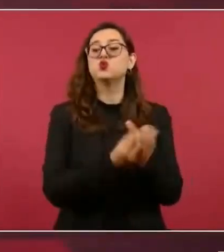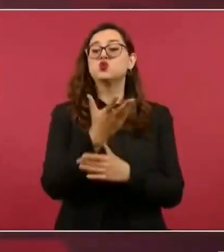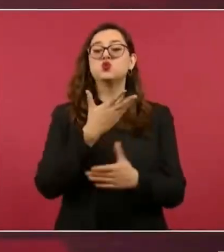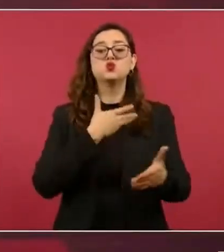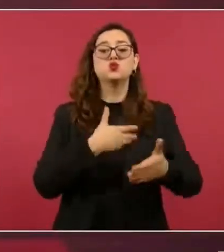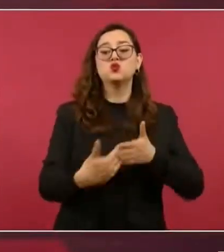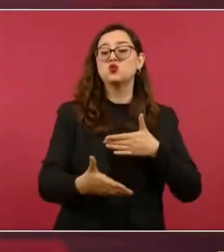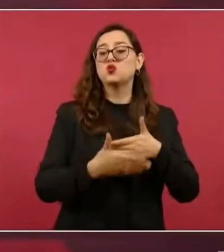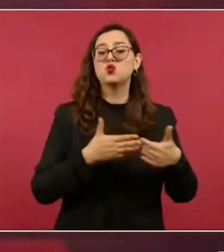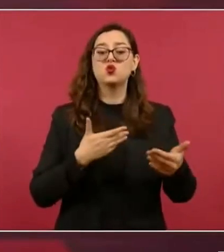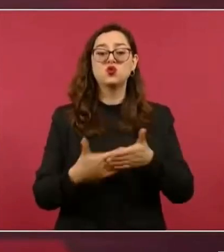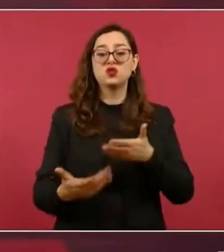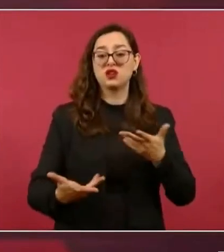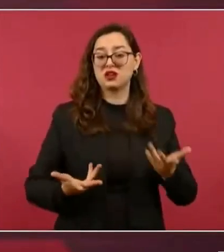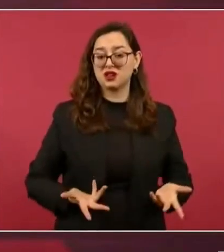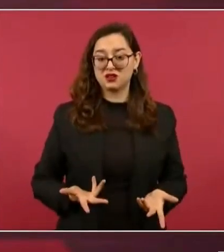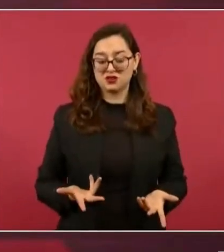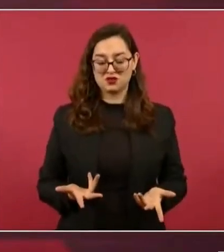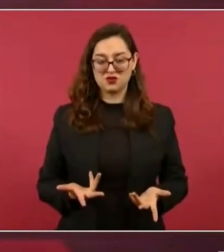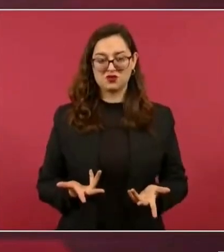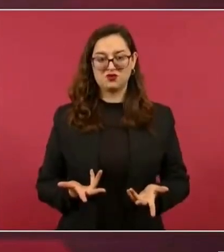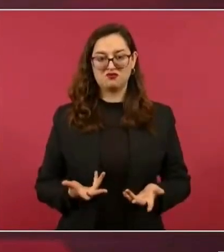comunidades.